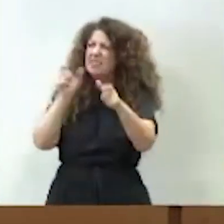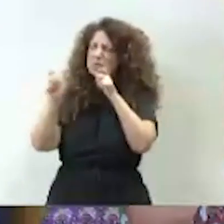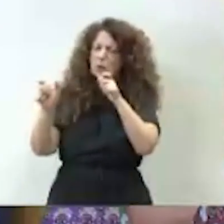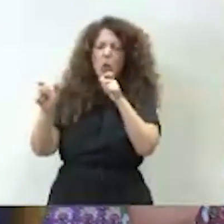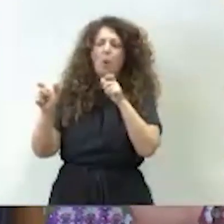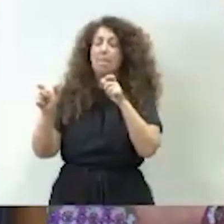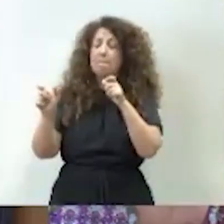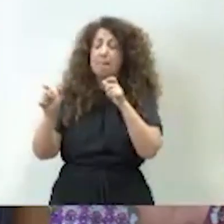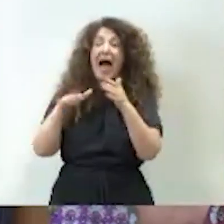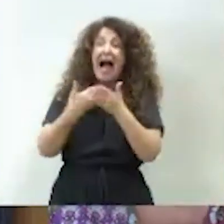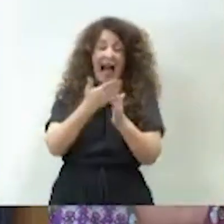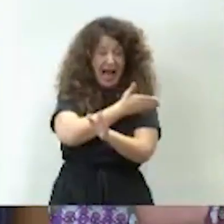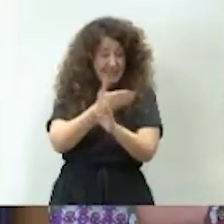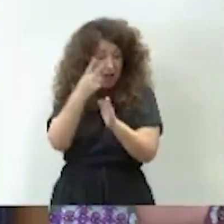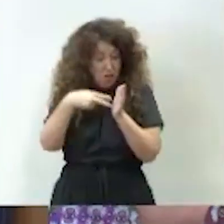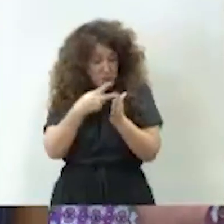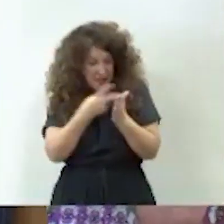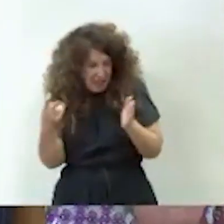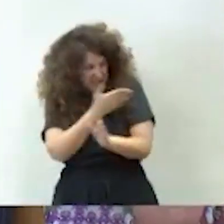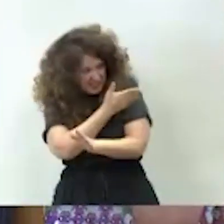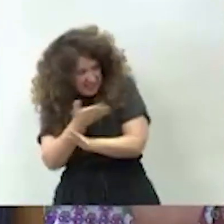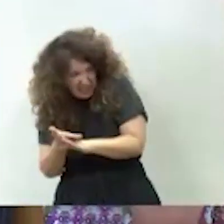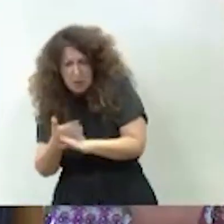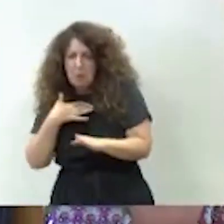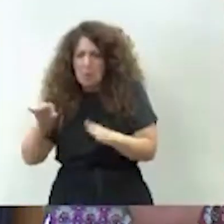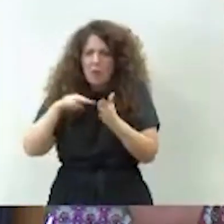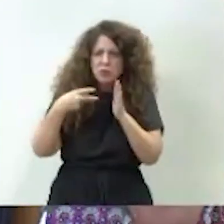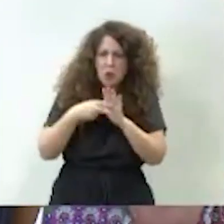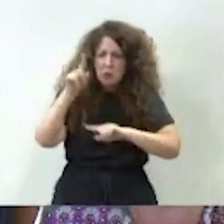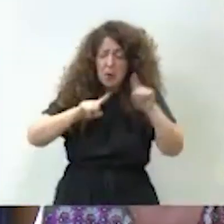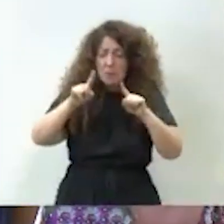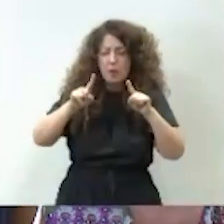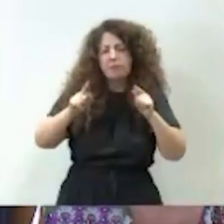2017 tuvieron ustedes unos cuantos años para resolver problemas que hemos venido a resolver nosotros.